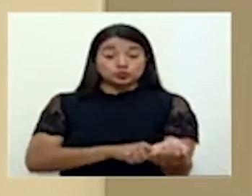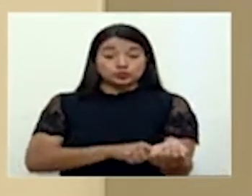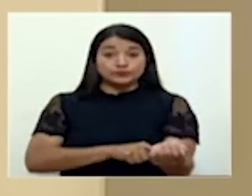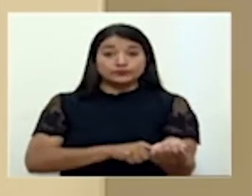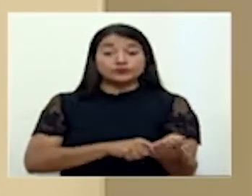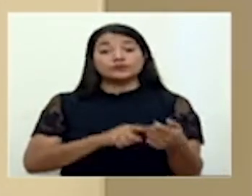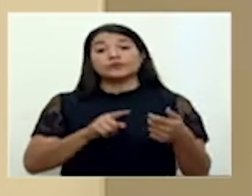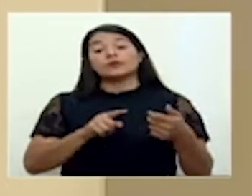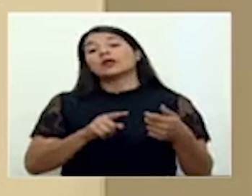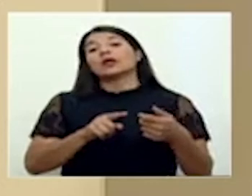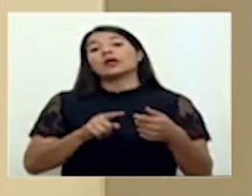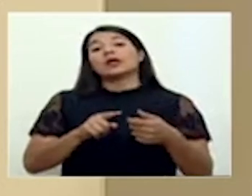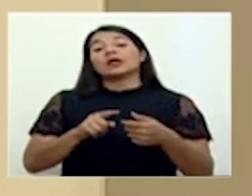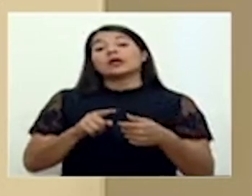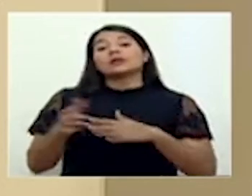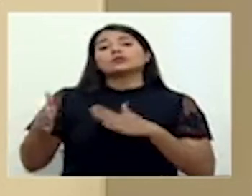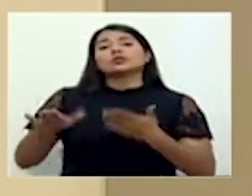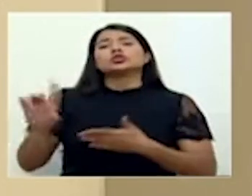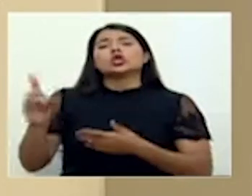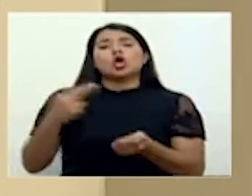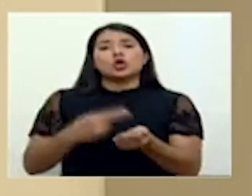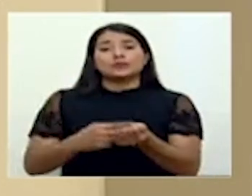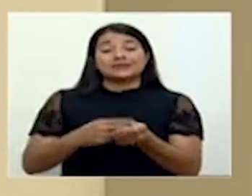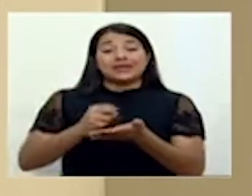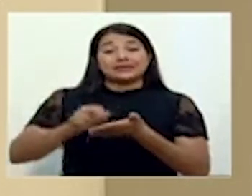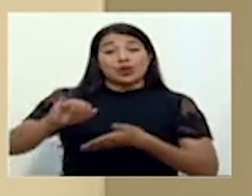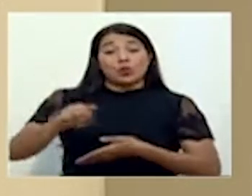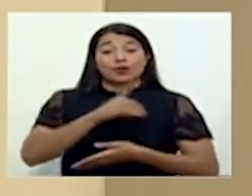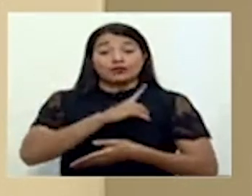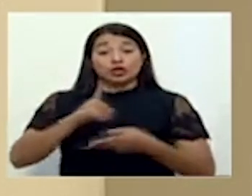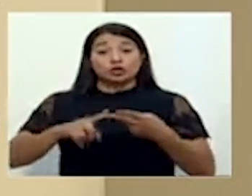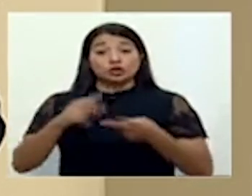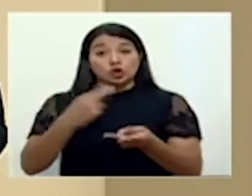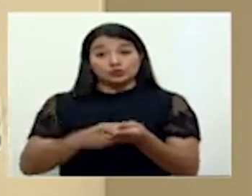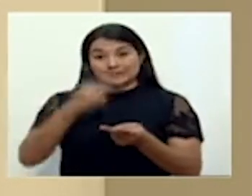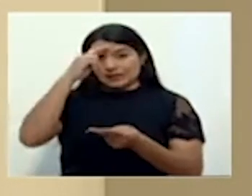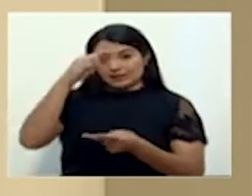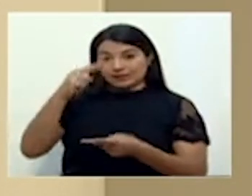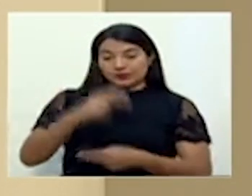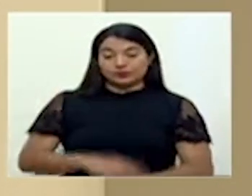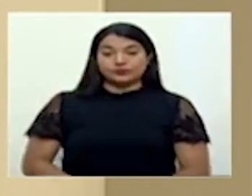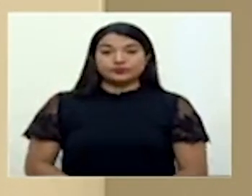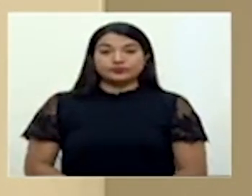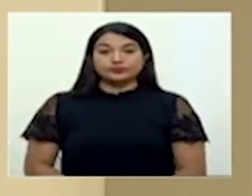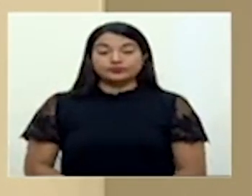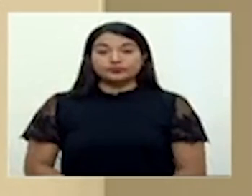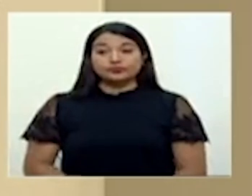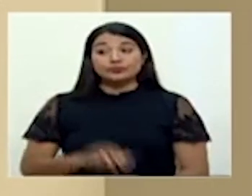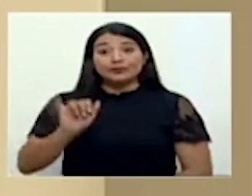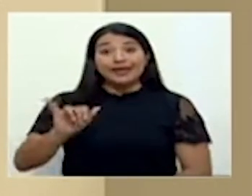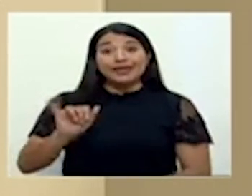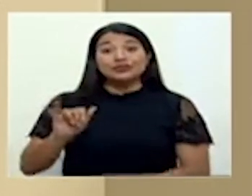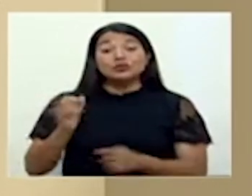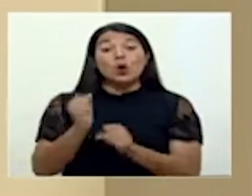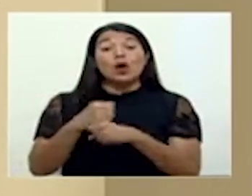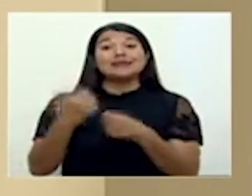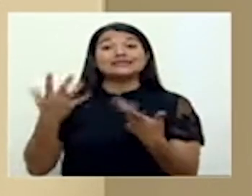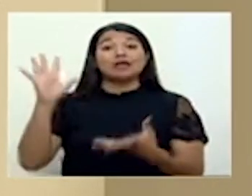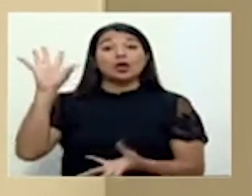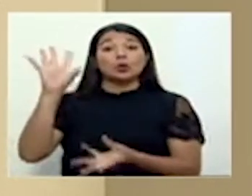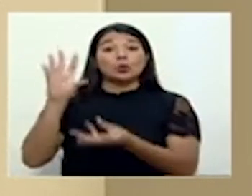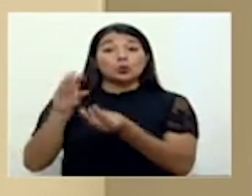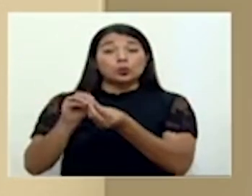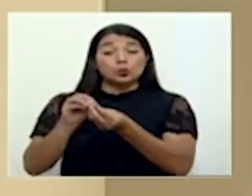los decesos se registraron en los hospitales San Juan de Dios y Hospital México. Esto eleva la suma de personas que han